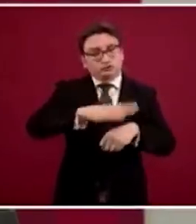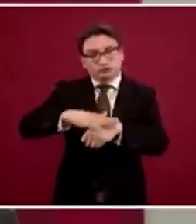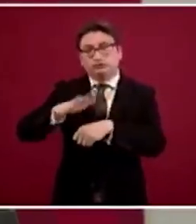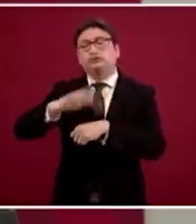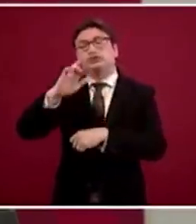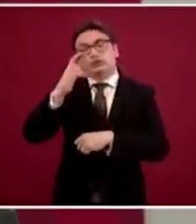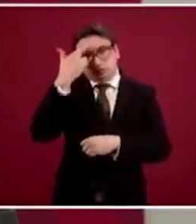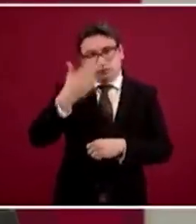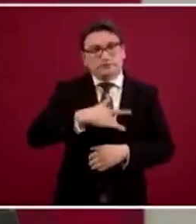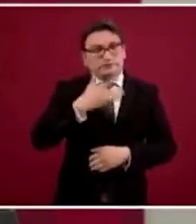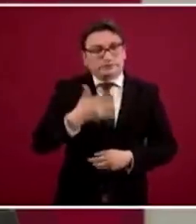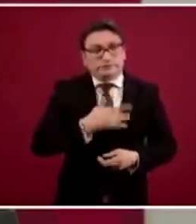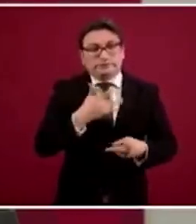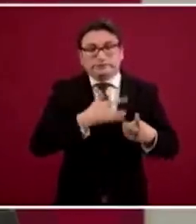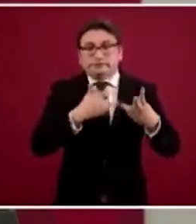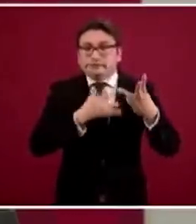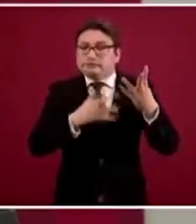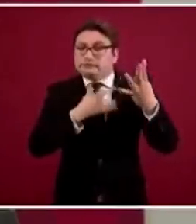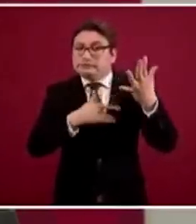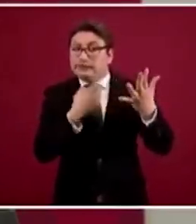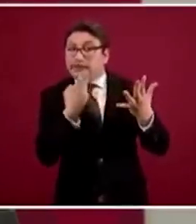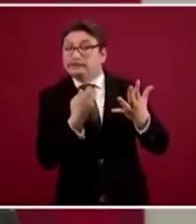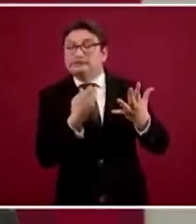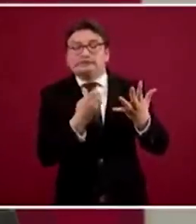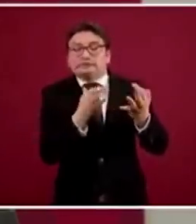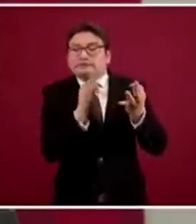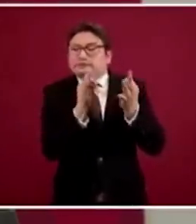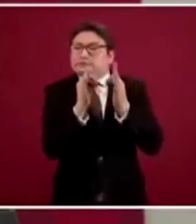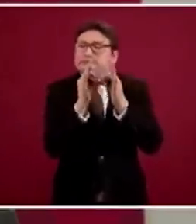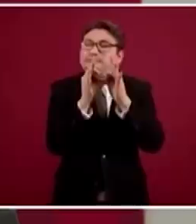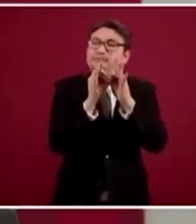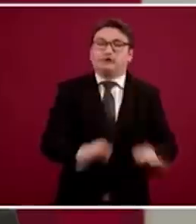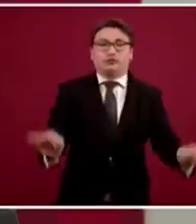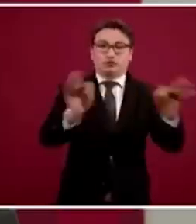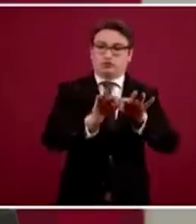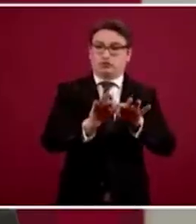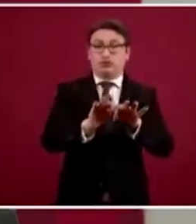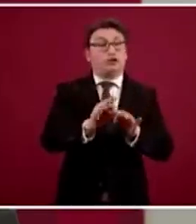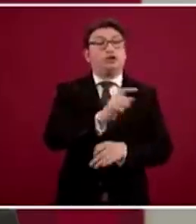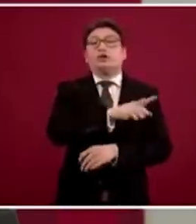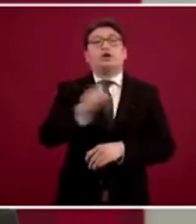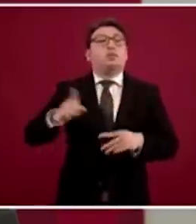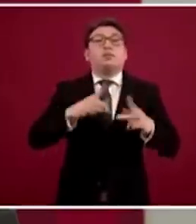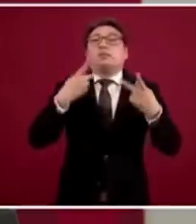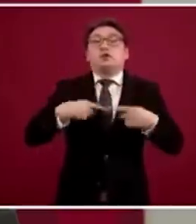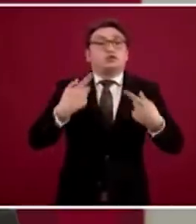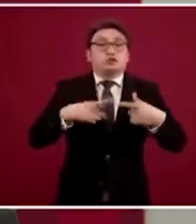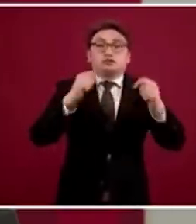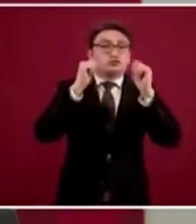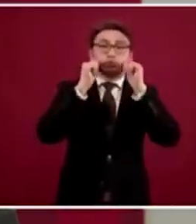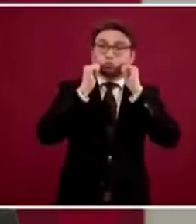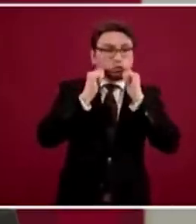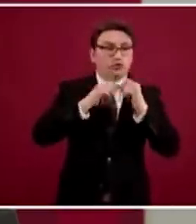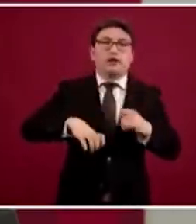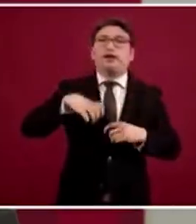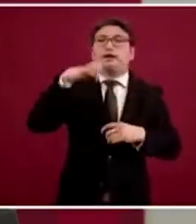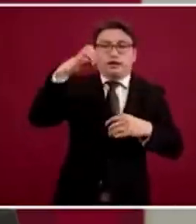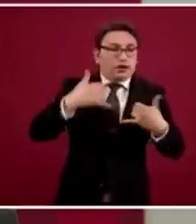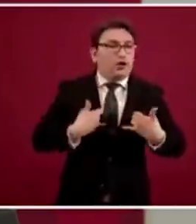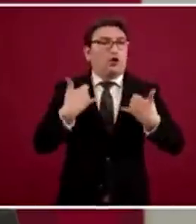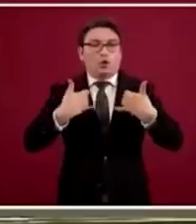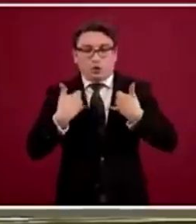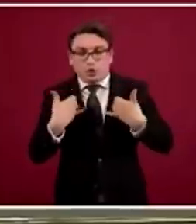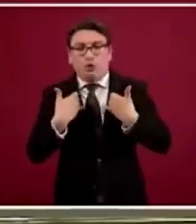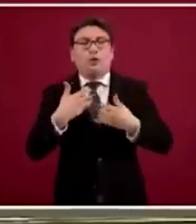signos de extrema importancia. Cualquier persona de cualquier edad, en cualquier condición clínica,